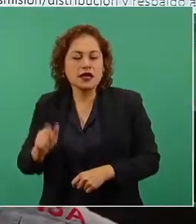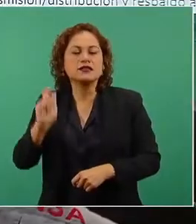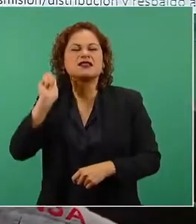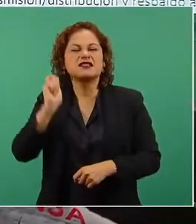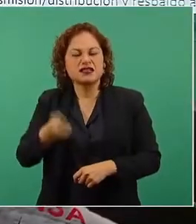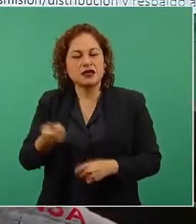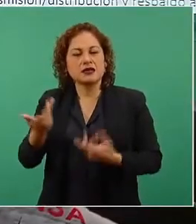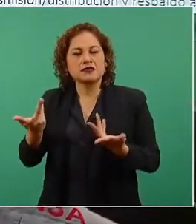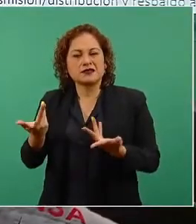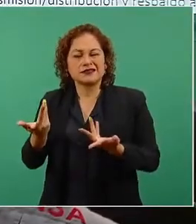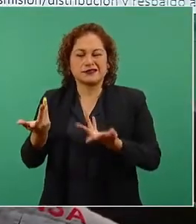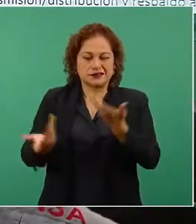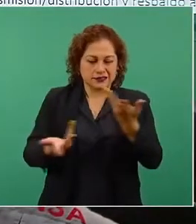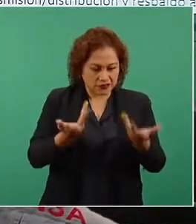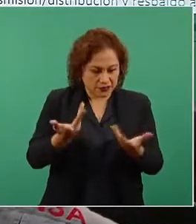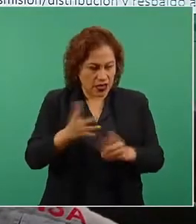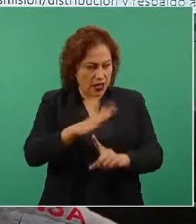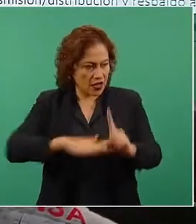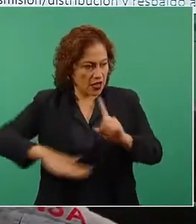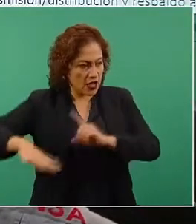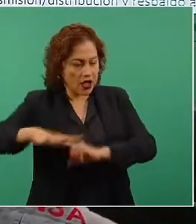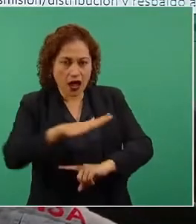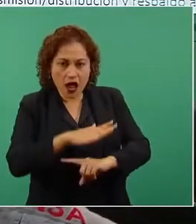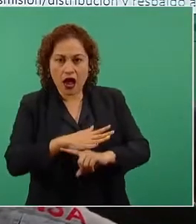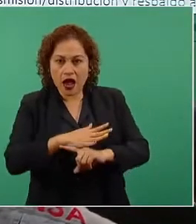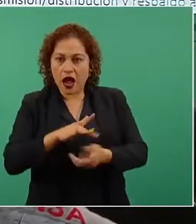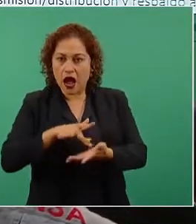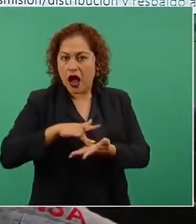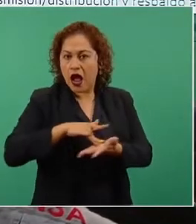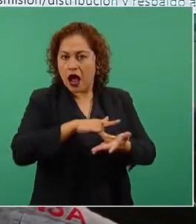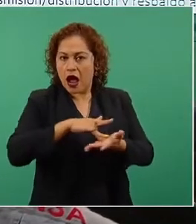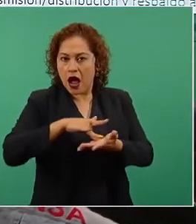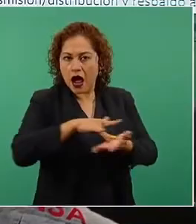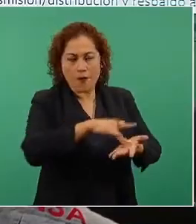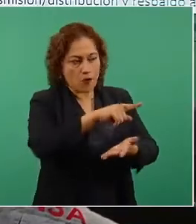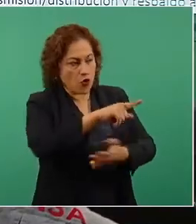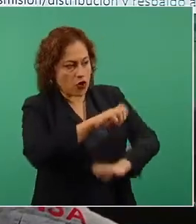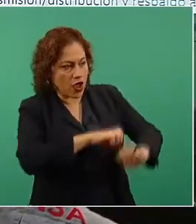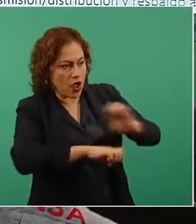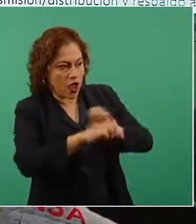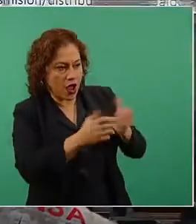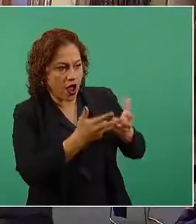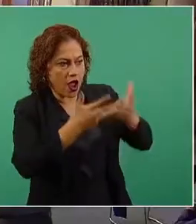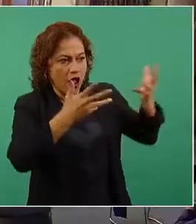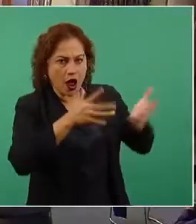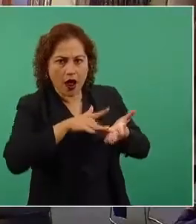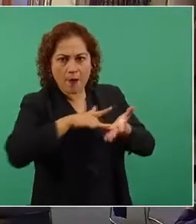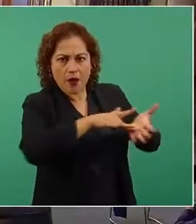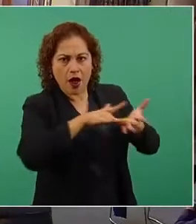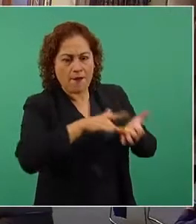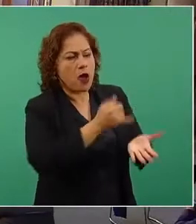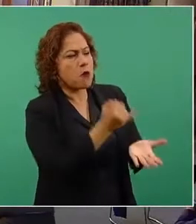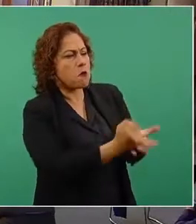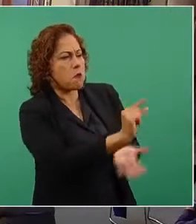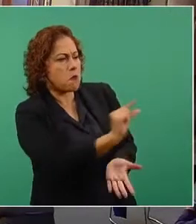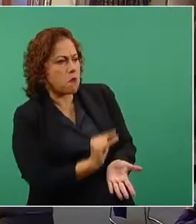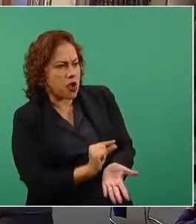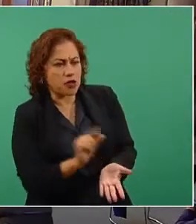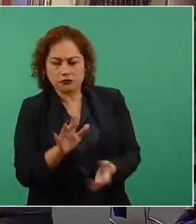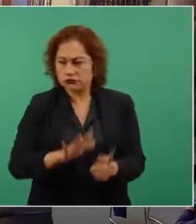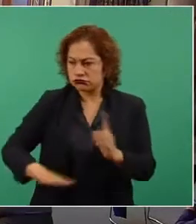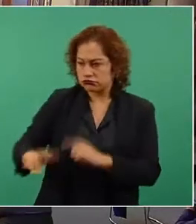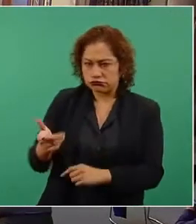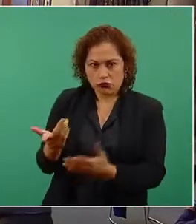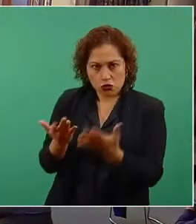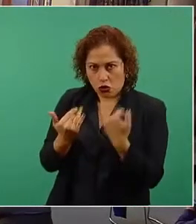estructura donde van a favorecer con diversos mecanismos a los que más tienen, con menores tarifas, y a los que menos tienen, con